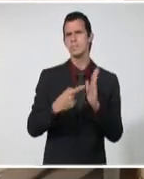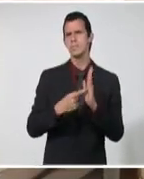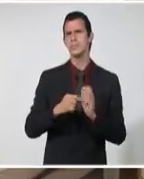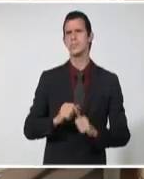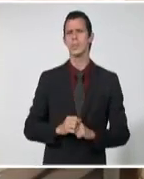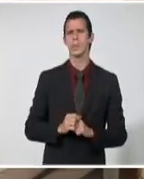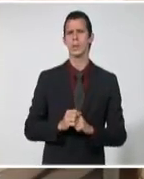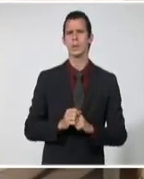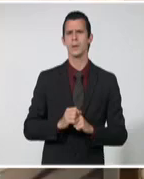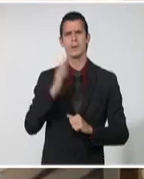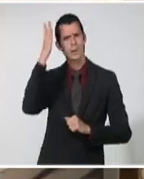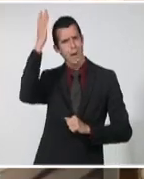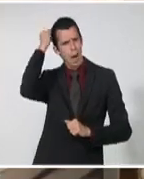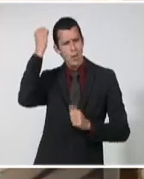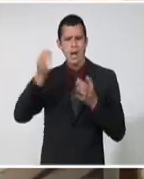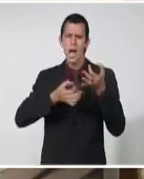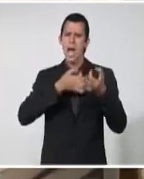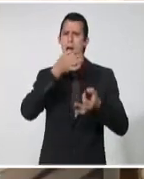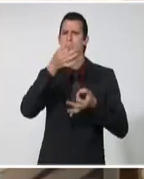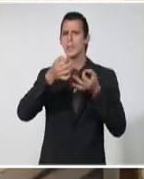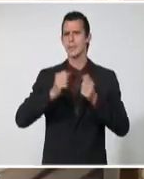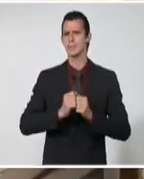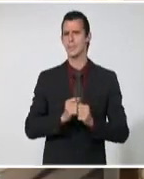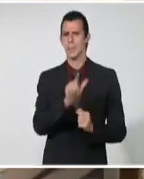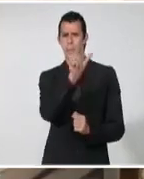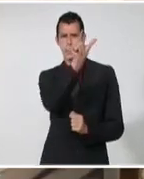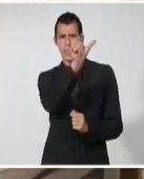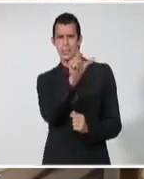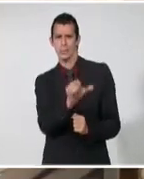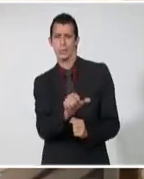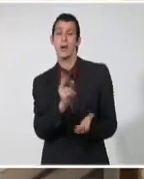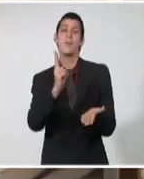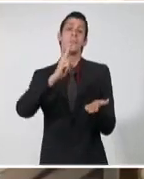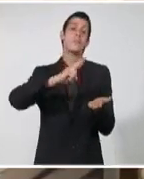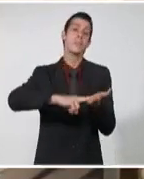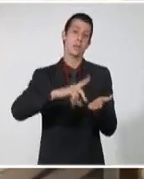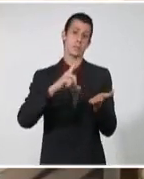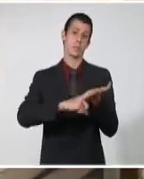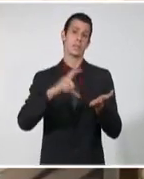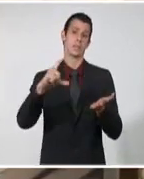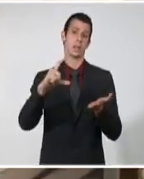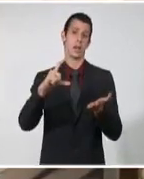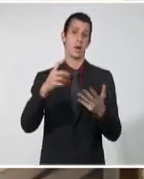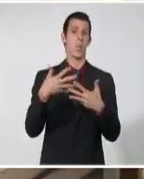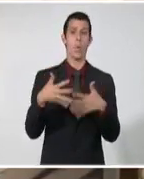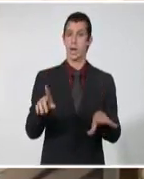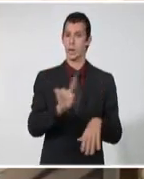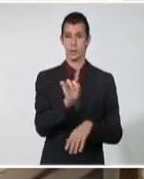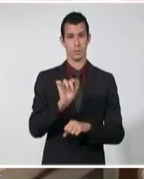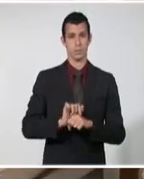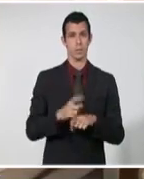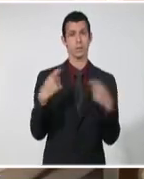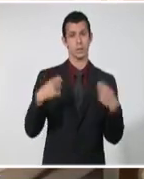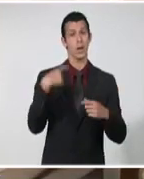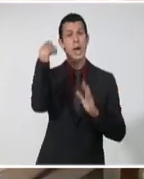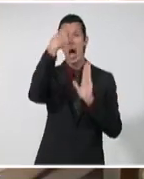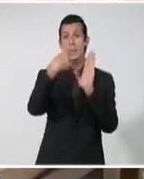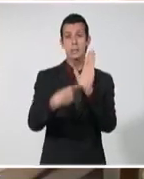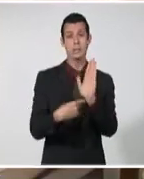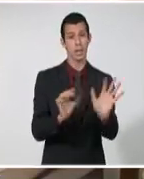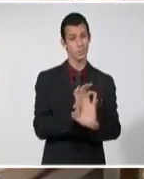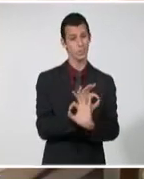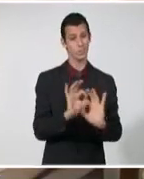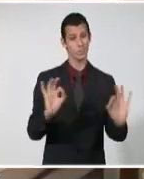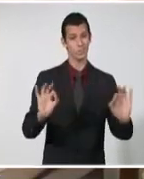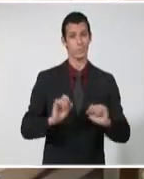de Ejército del ejemplo personal. A nosotros no va a ser, nosotros tenemos una gran responsabilidad a la generación de cubanos y vamos a continuar este proceso